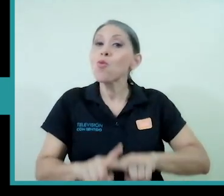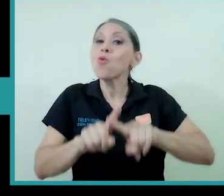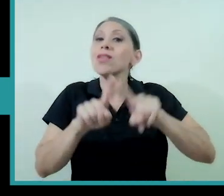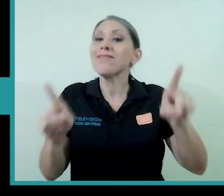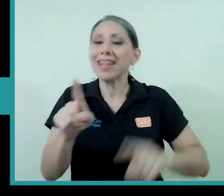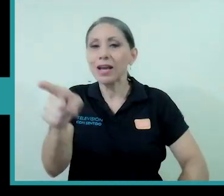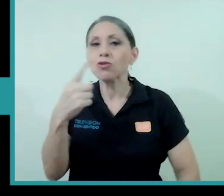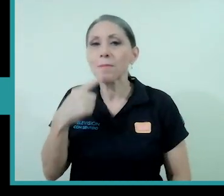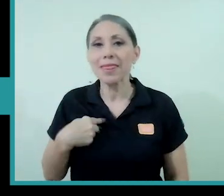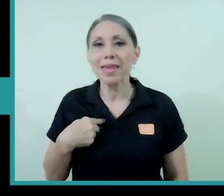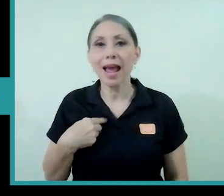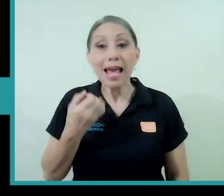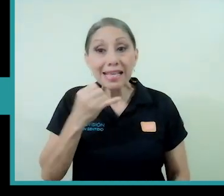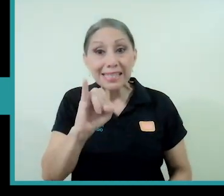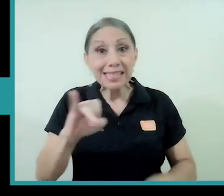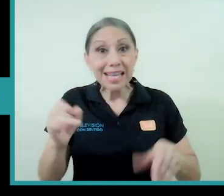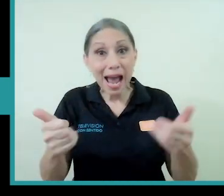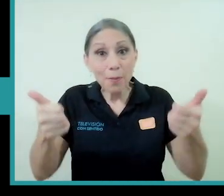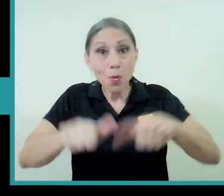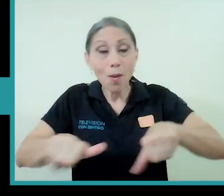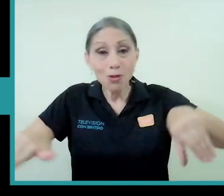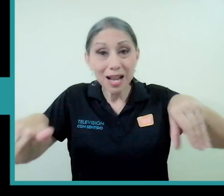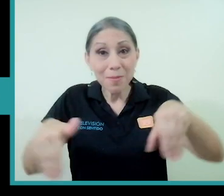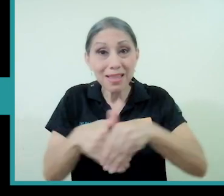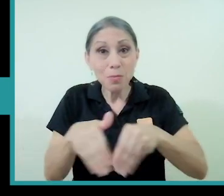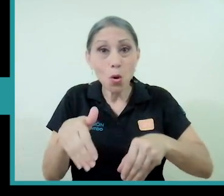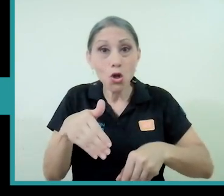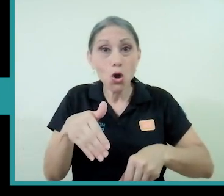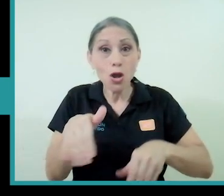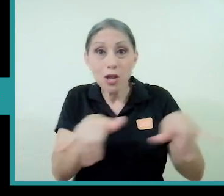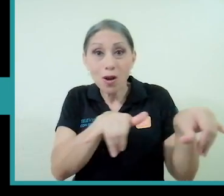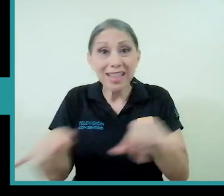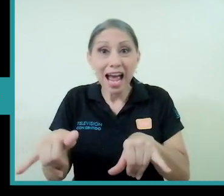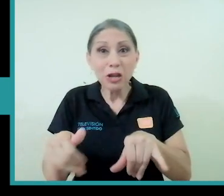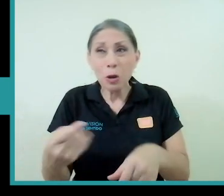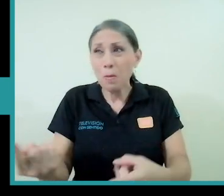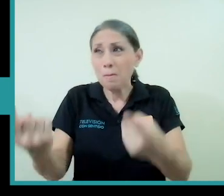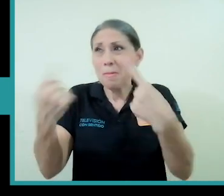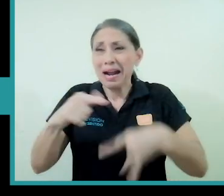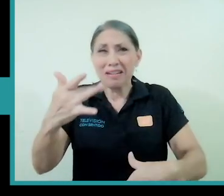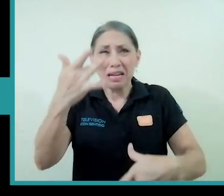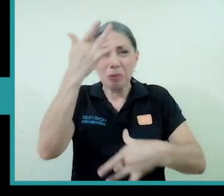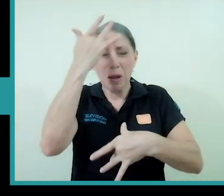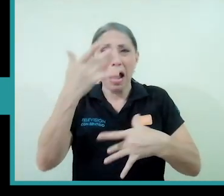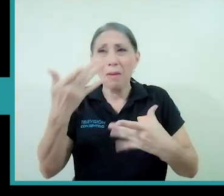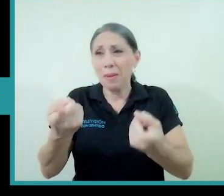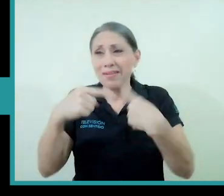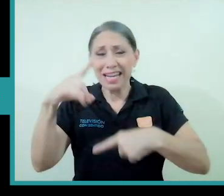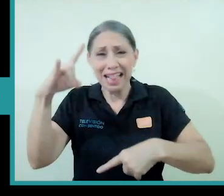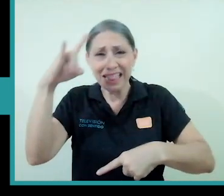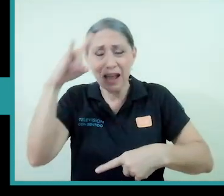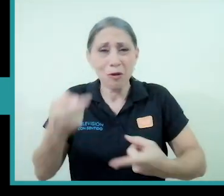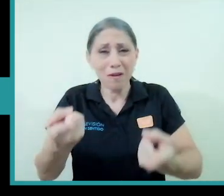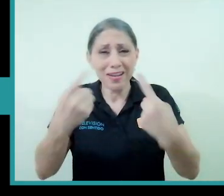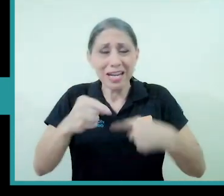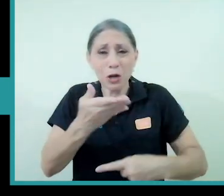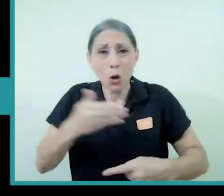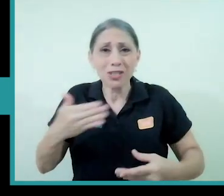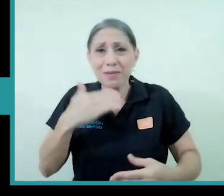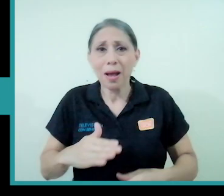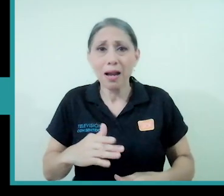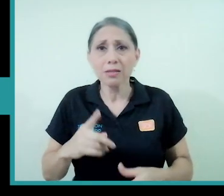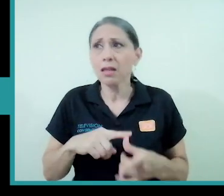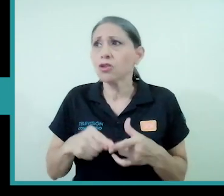aprobamos el matrimonio igualitario van a venir pestes y va a venir el diablo y va a venir cosas malas. Y claro, claro que yo me